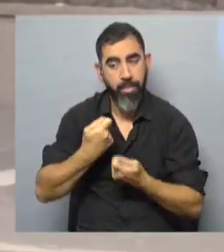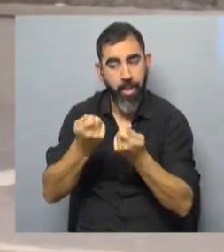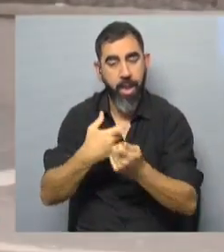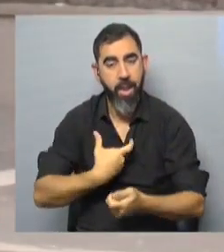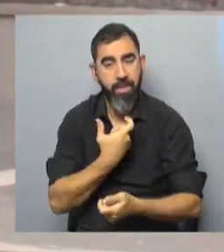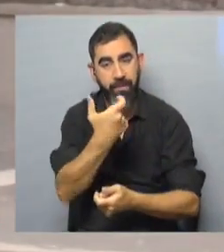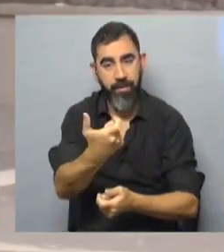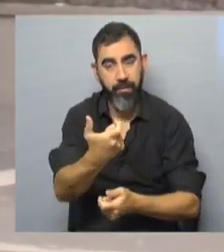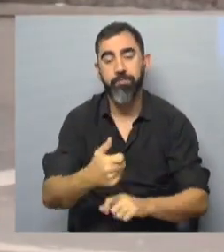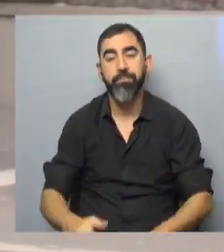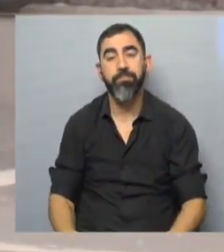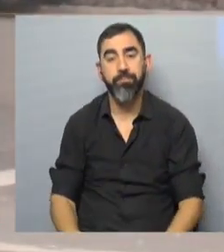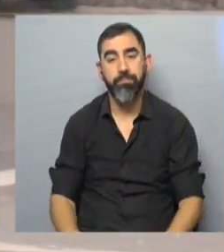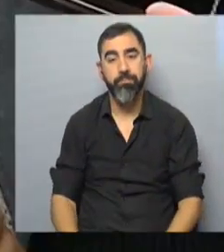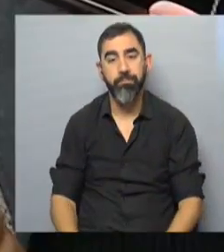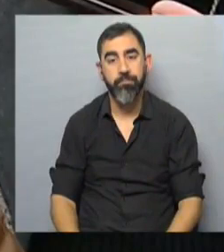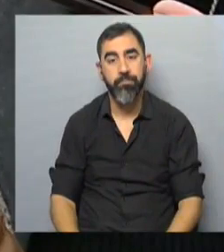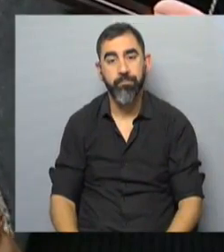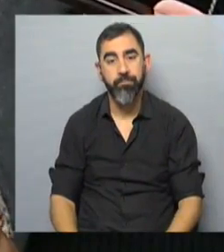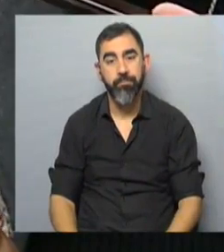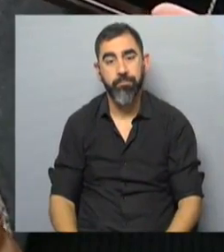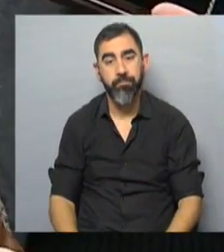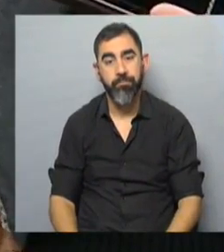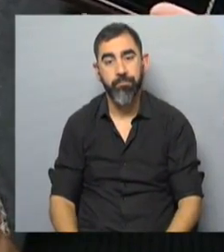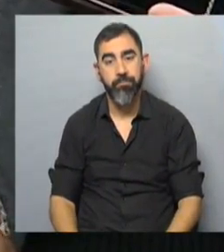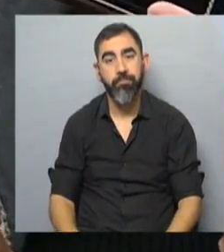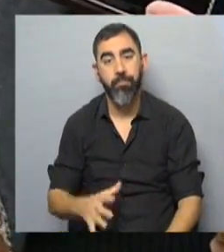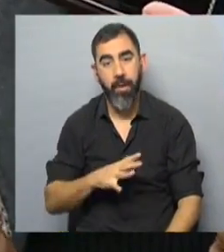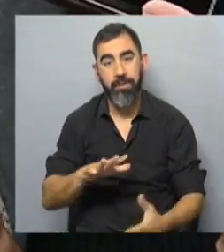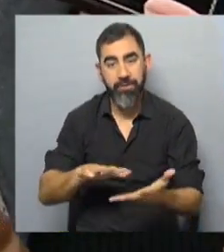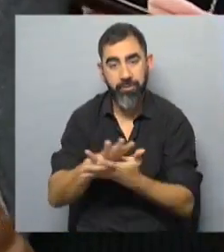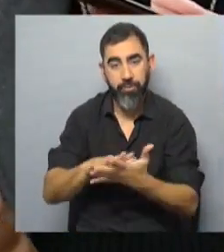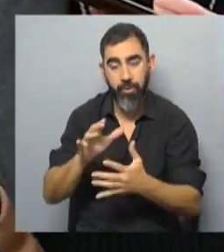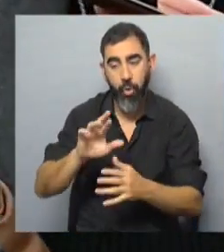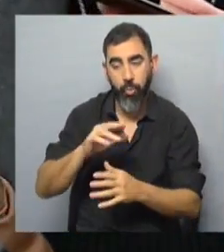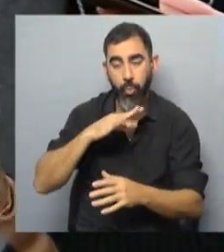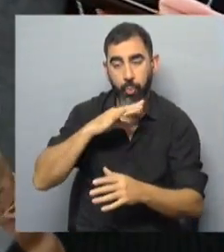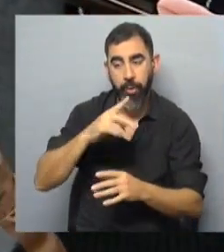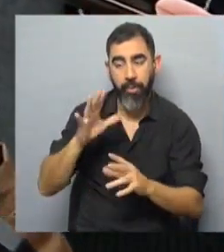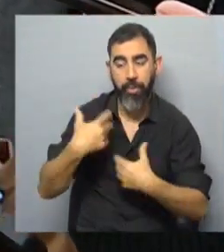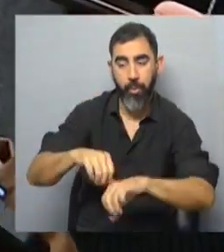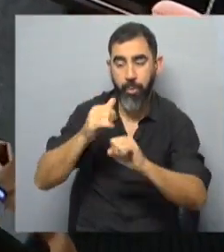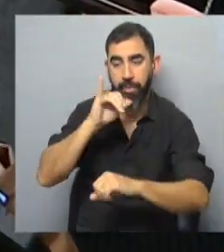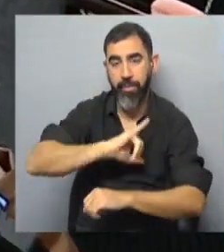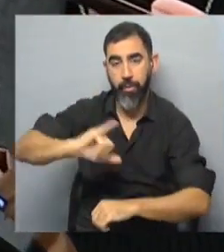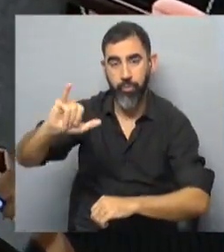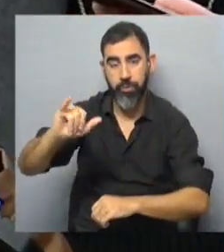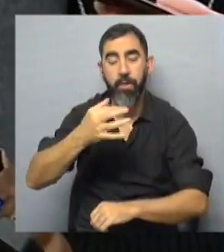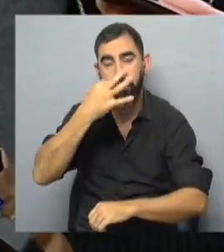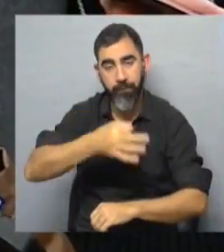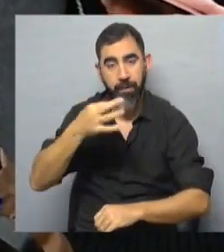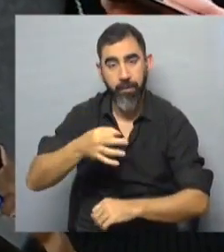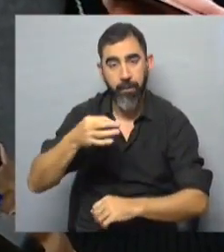de las licencias. Quiero hablar de los que percibieron una situación irregular y la denunciaron inmediatamente que la verdad que